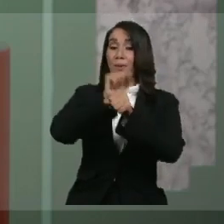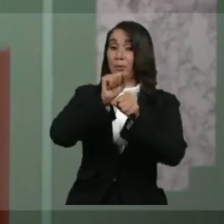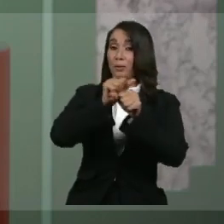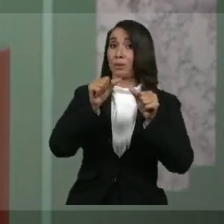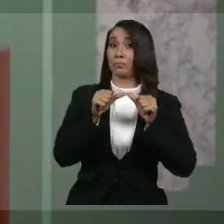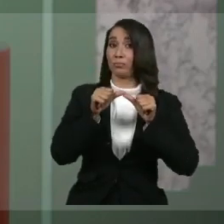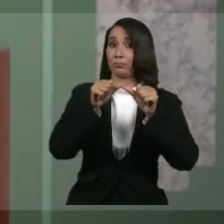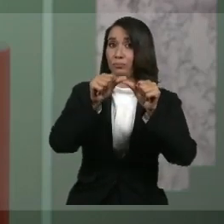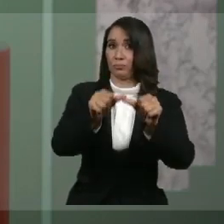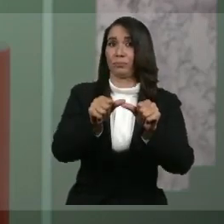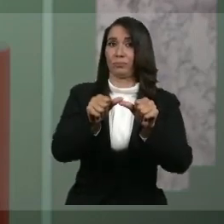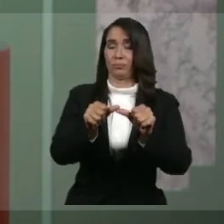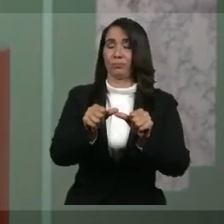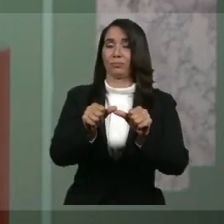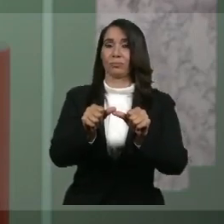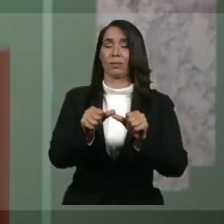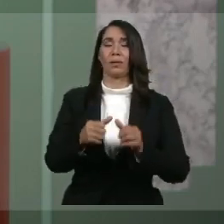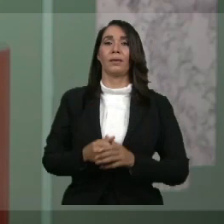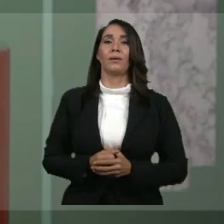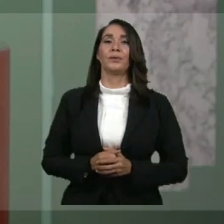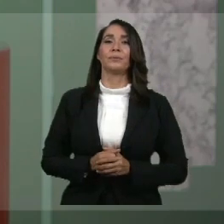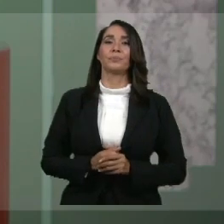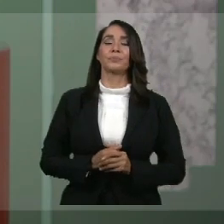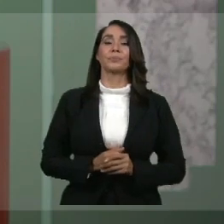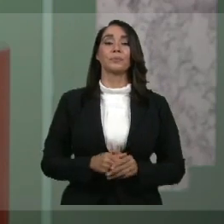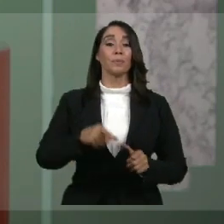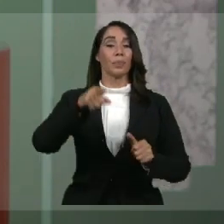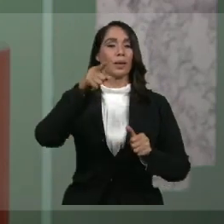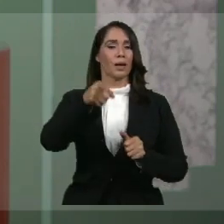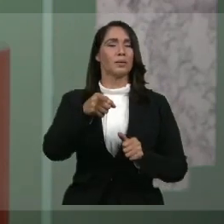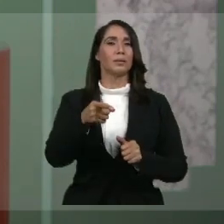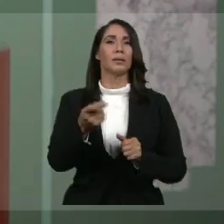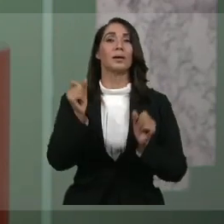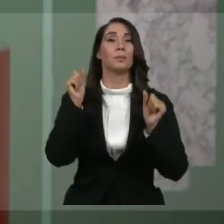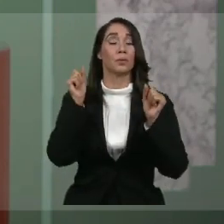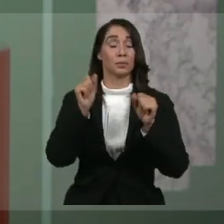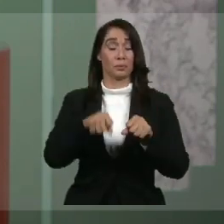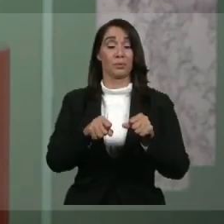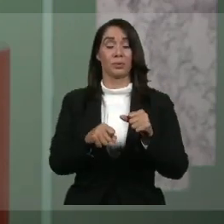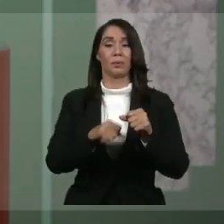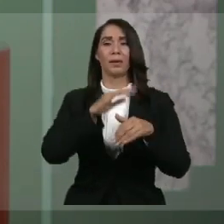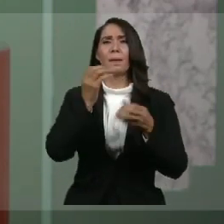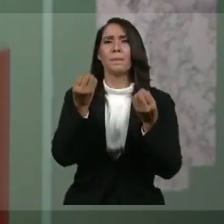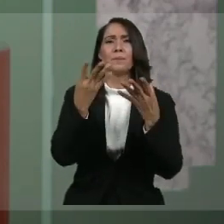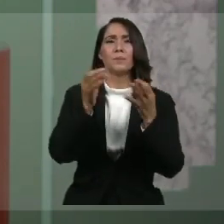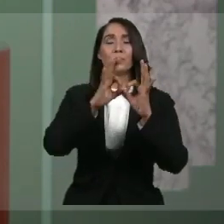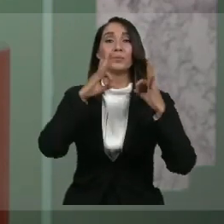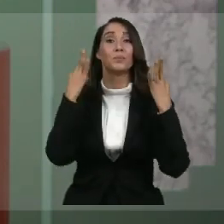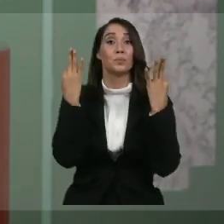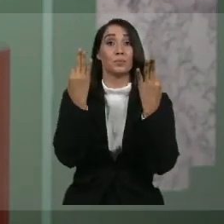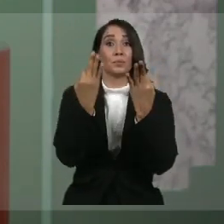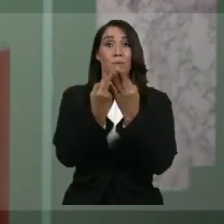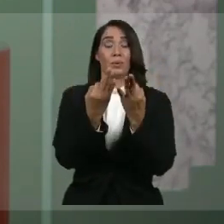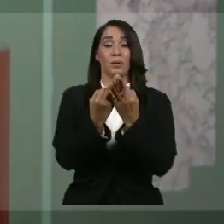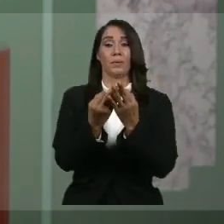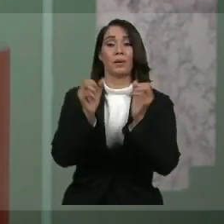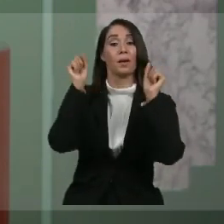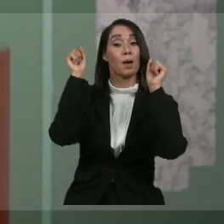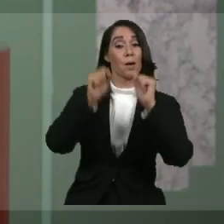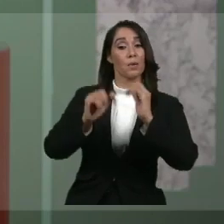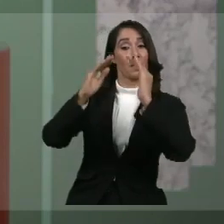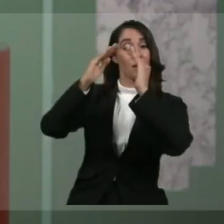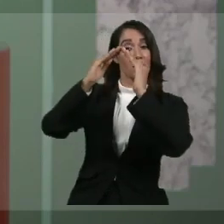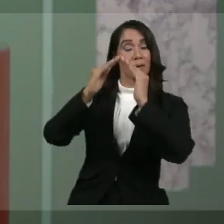pierdan. De esta forma, hemos hecho posible que cientos de miles de familias pudieran quedarse en casa